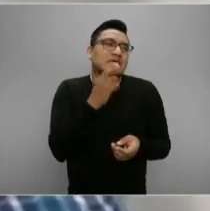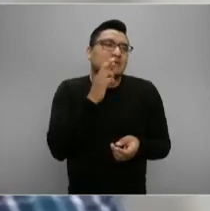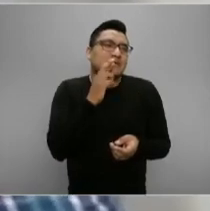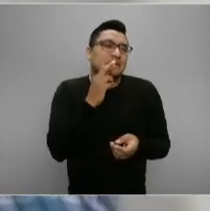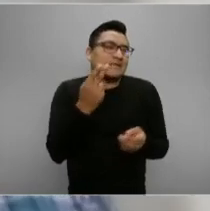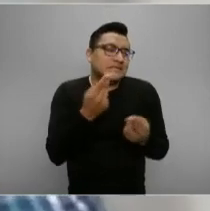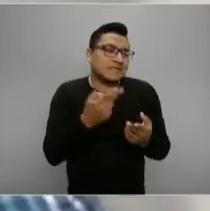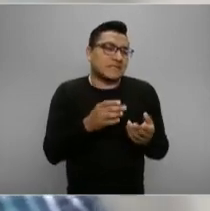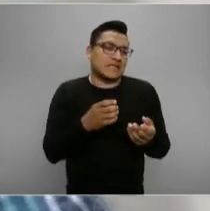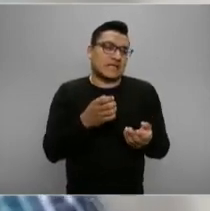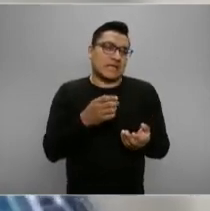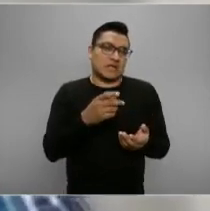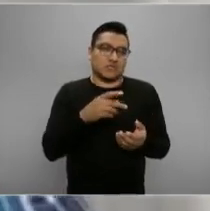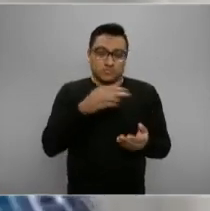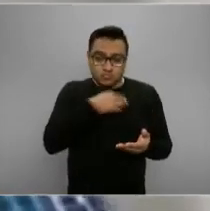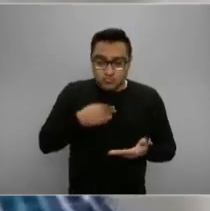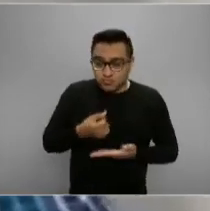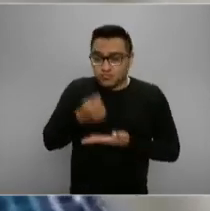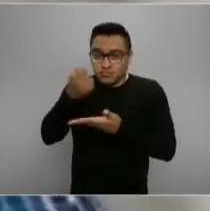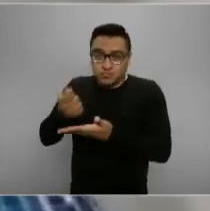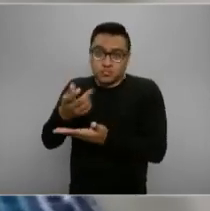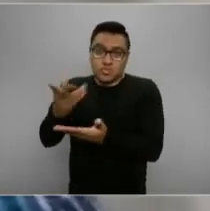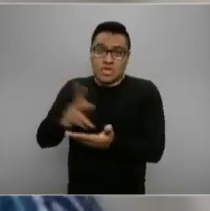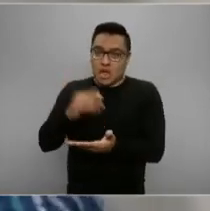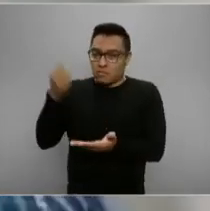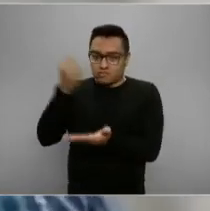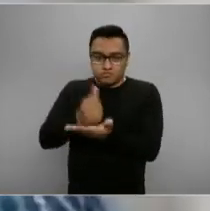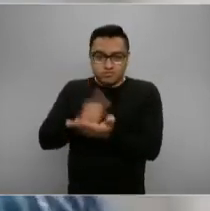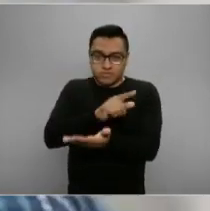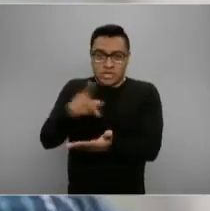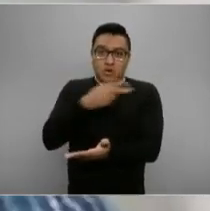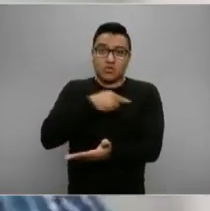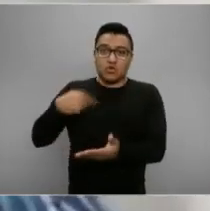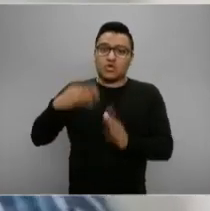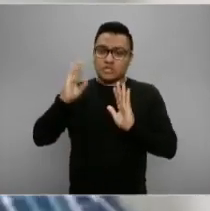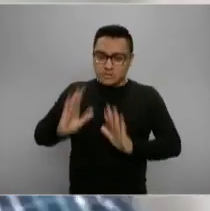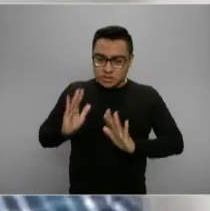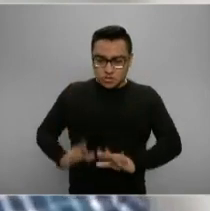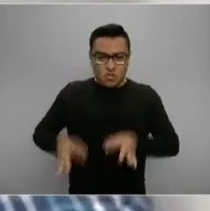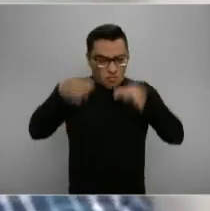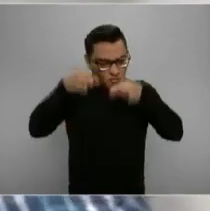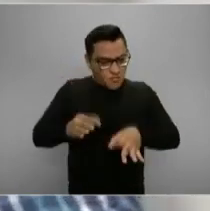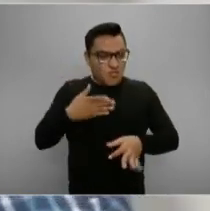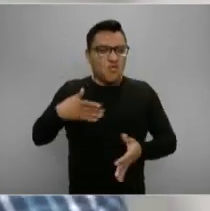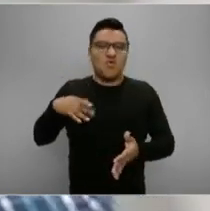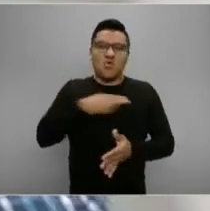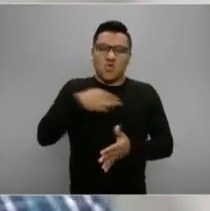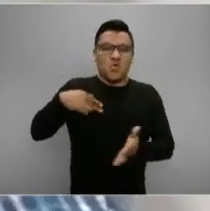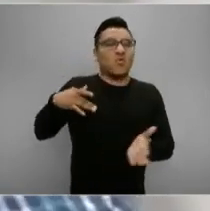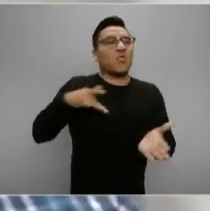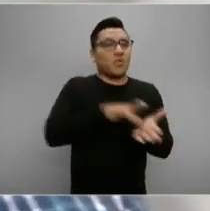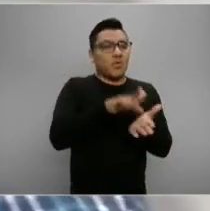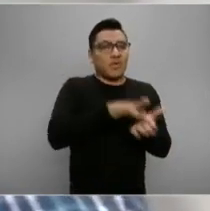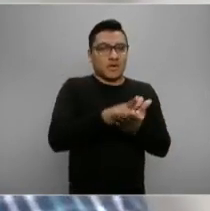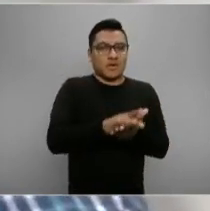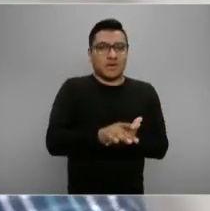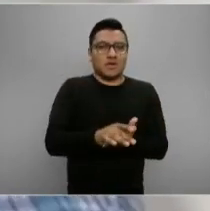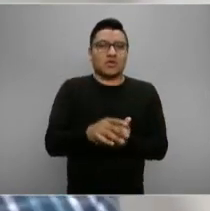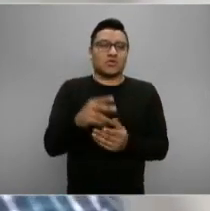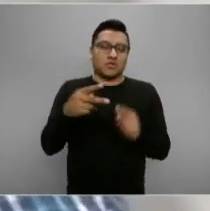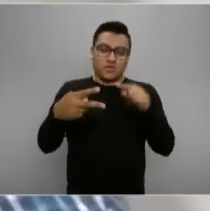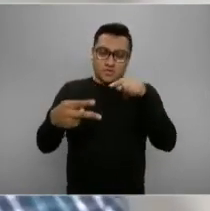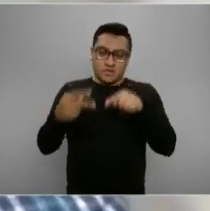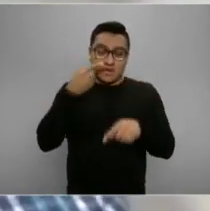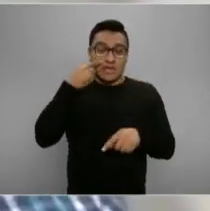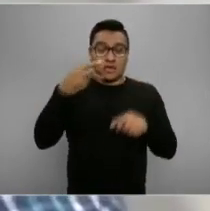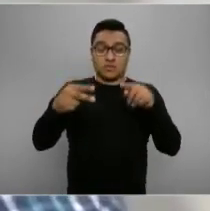presentarlos de nuevo, aprobarlos y, pues, hacerlos ejecutivos. Entonces, lo que buscamos de alguna forma es, en términos generales, son dos